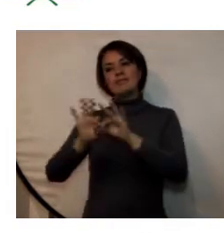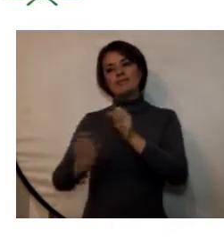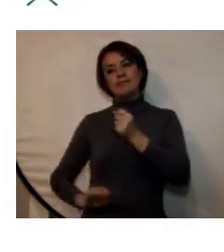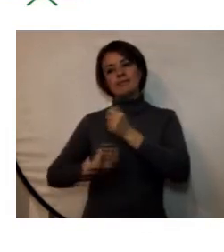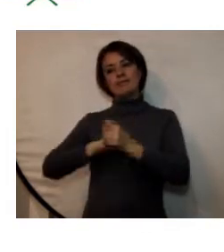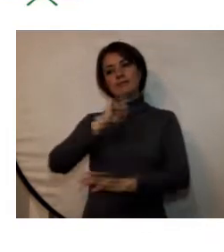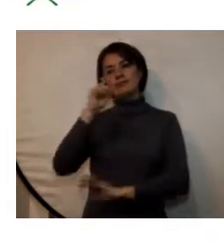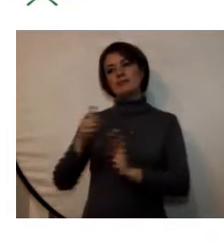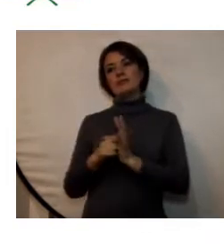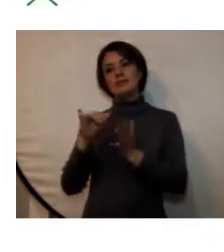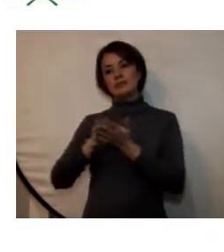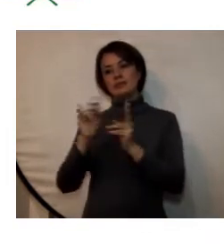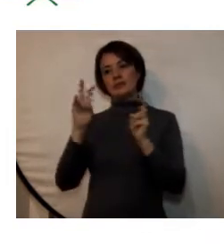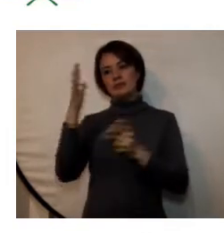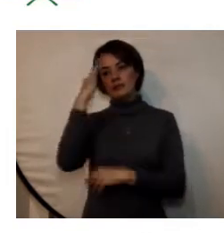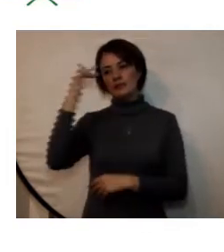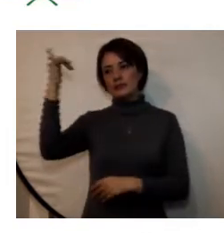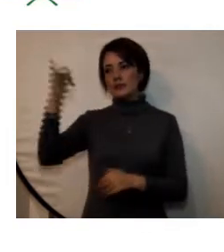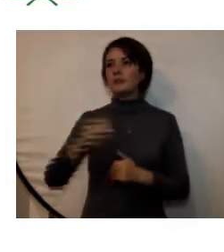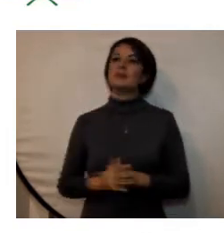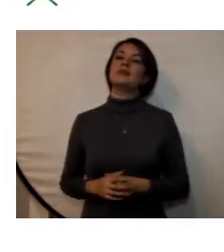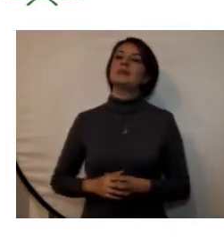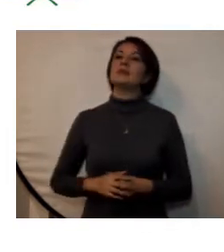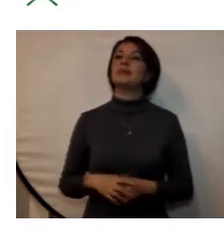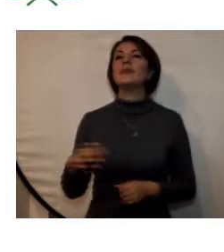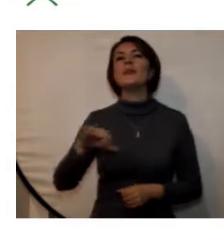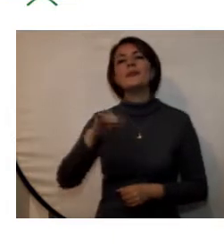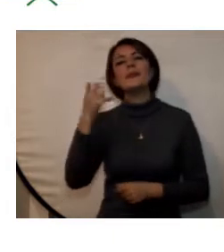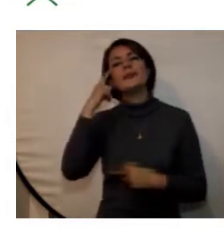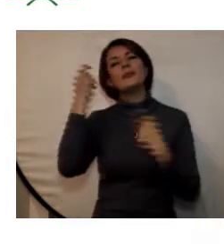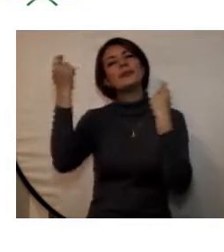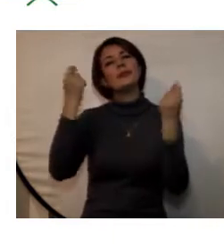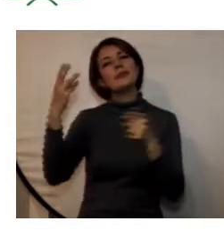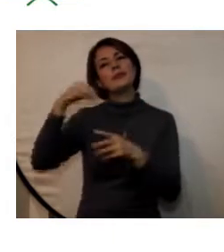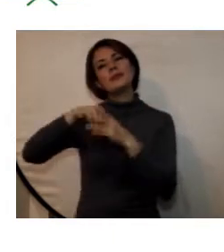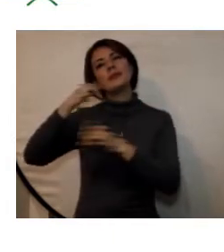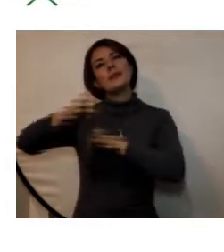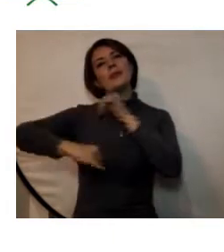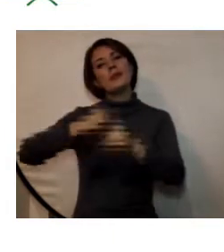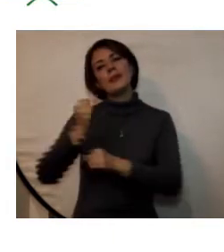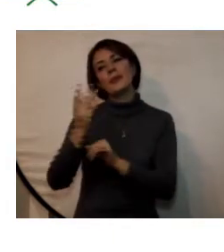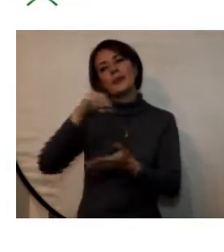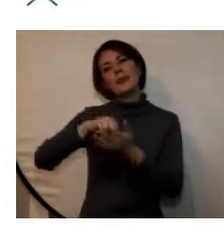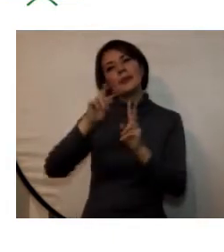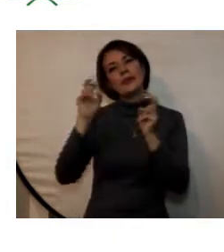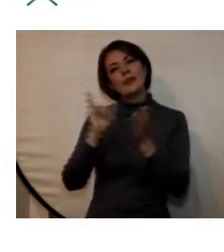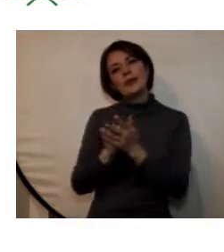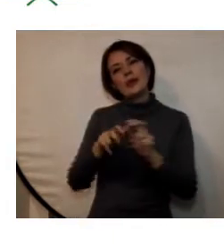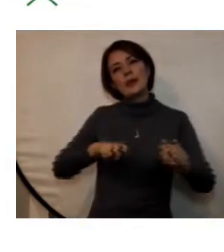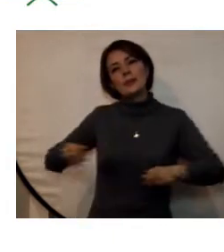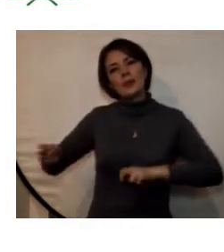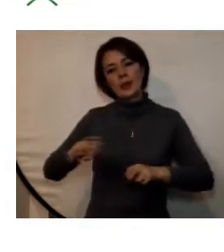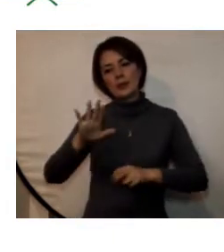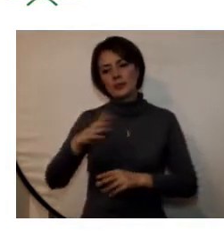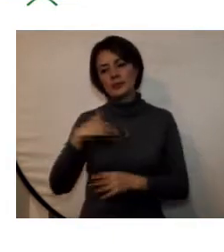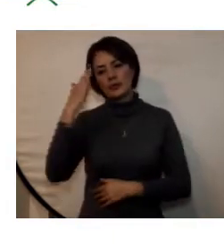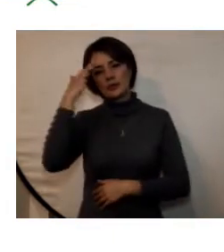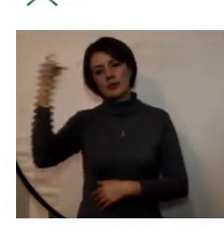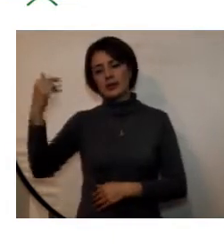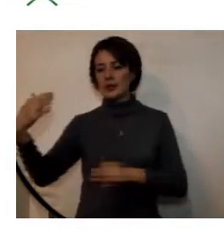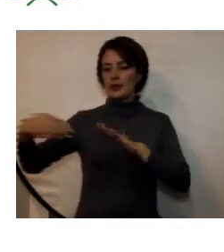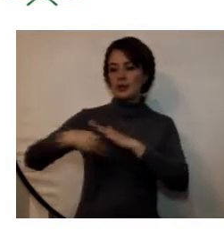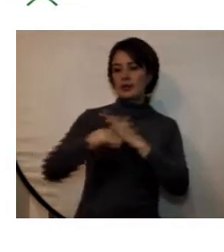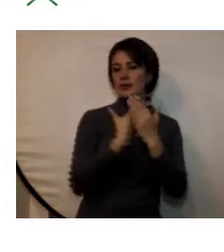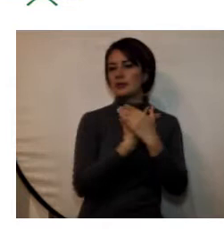actividad académica otra de las estrategias de internacionalización corresponde a la movilidad académica de entrada y